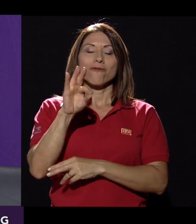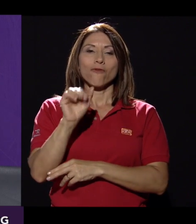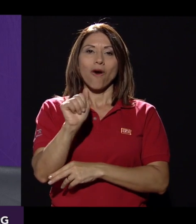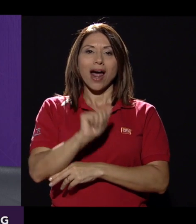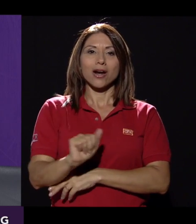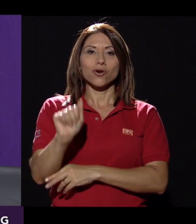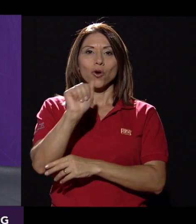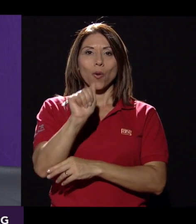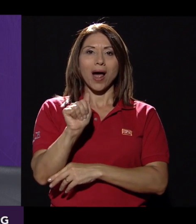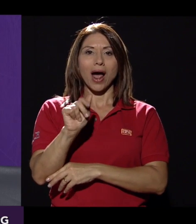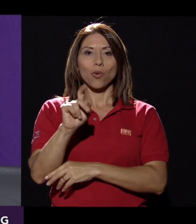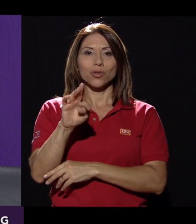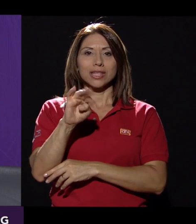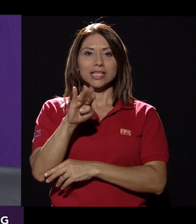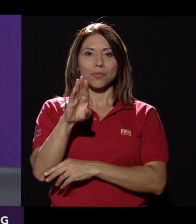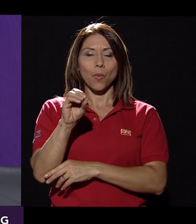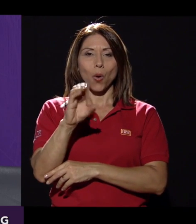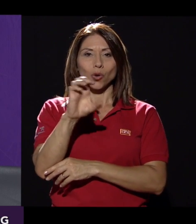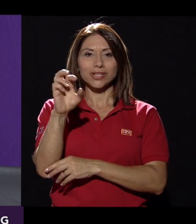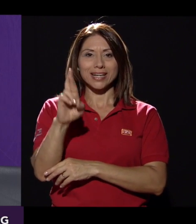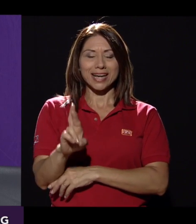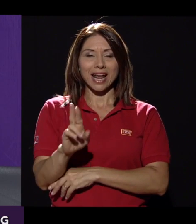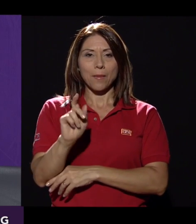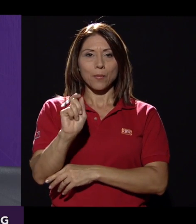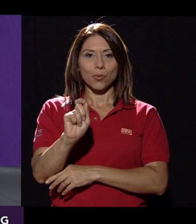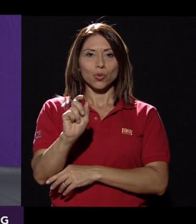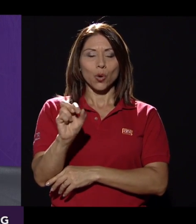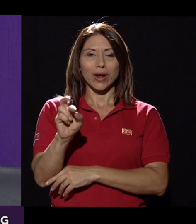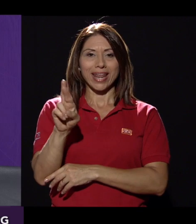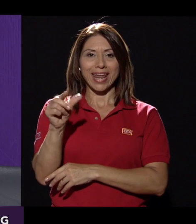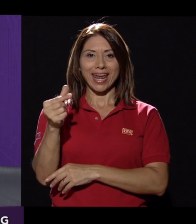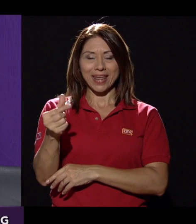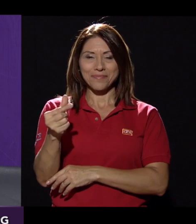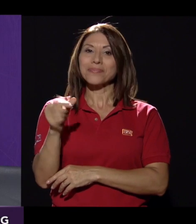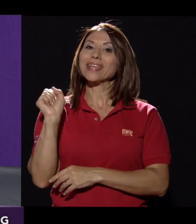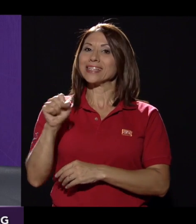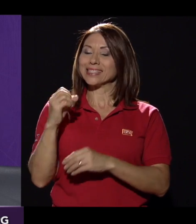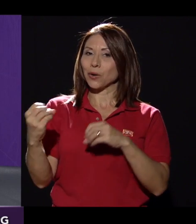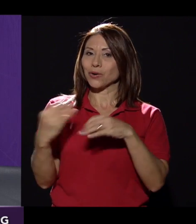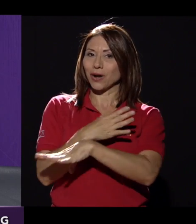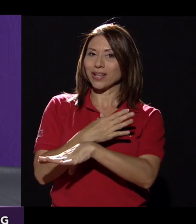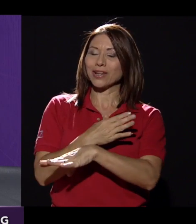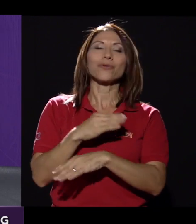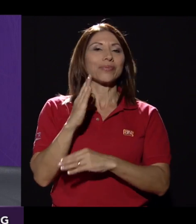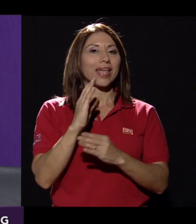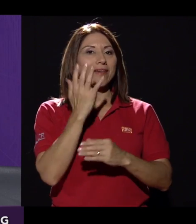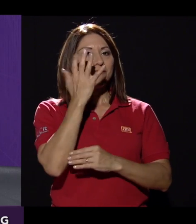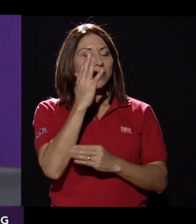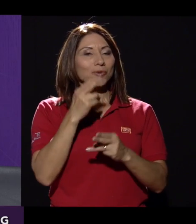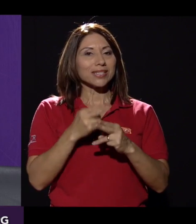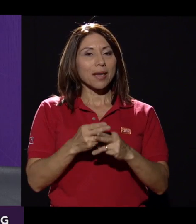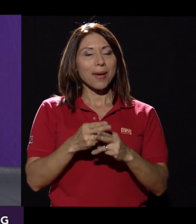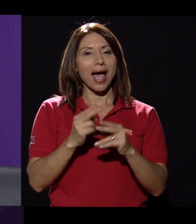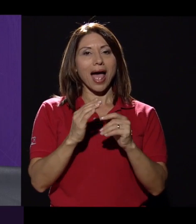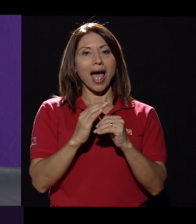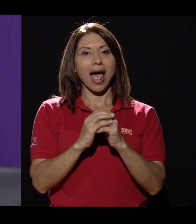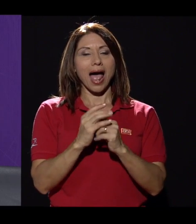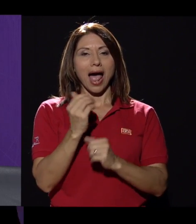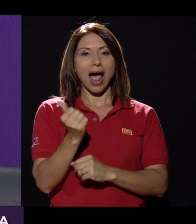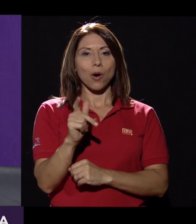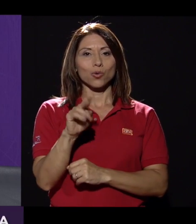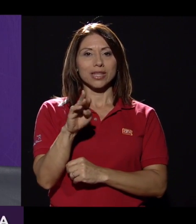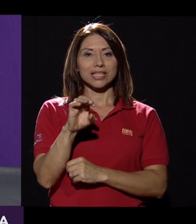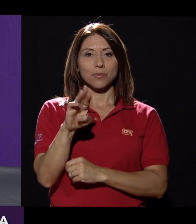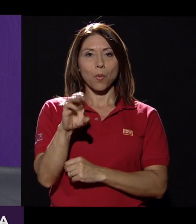arroba autismo costa rica punto rg. Es el correo electrónico. Ese es, perdón, es el correo electrónico y el Facebook es autismo